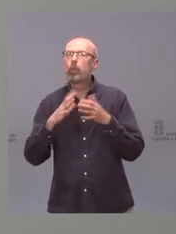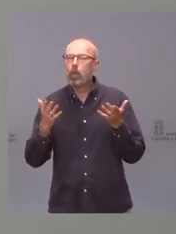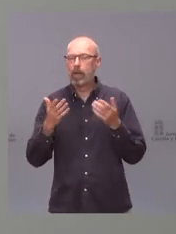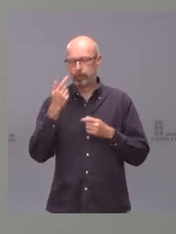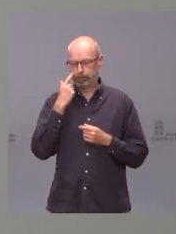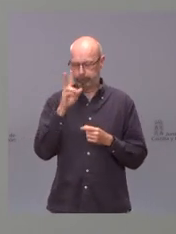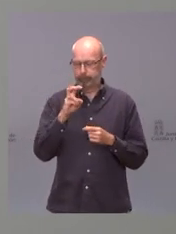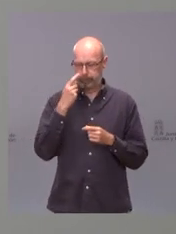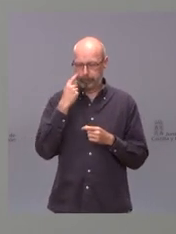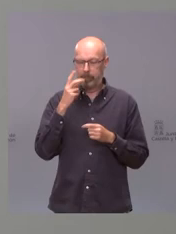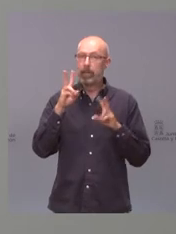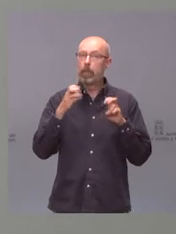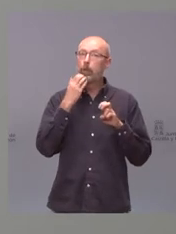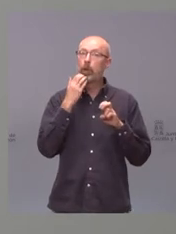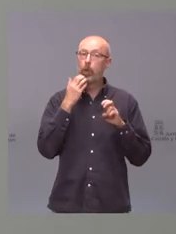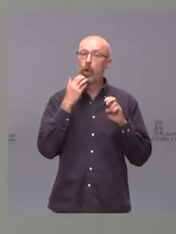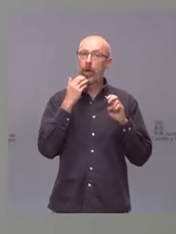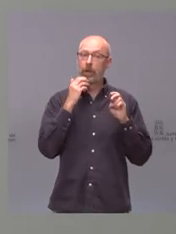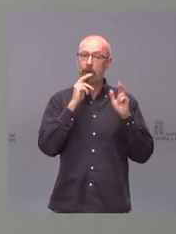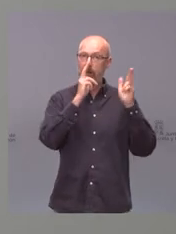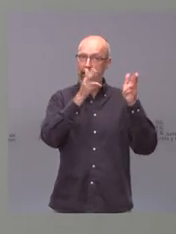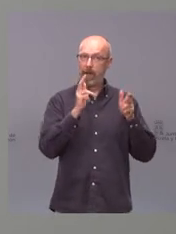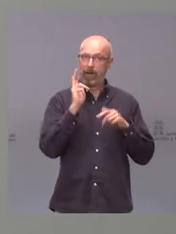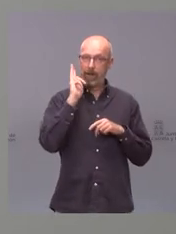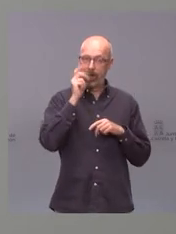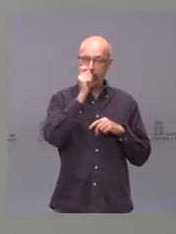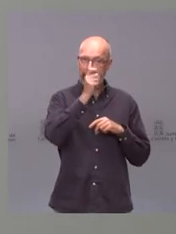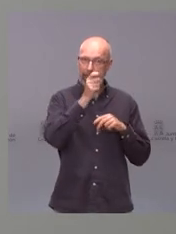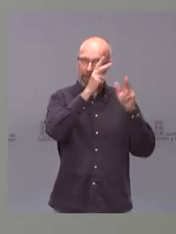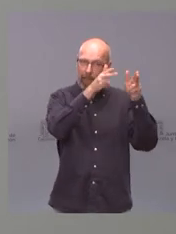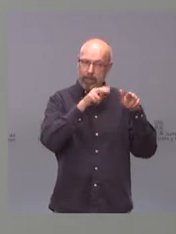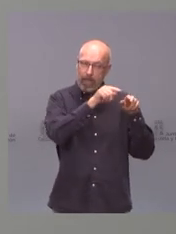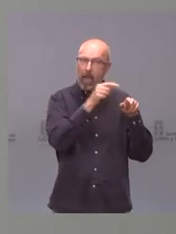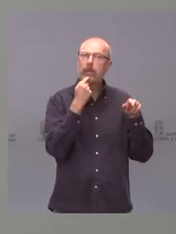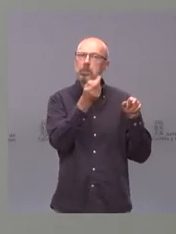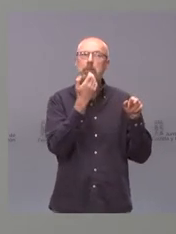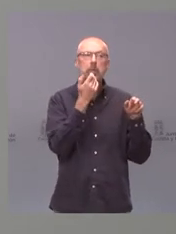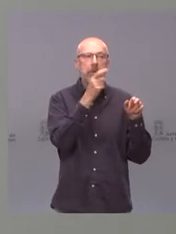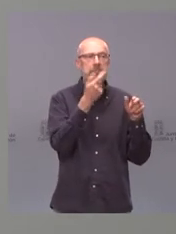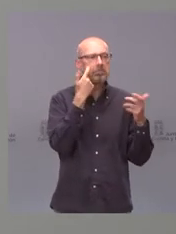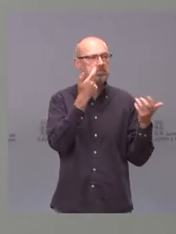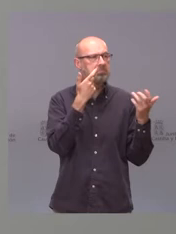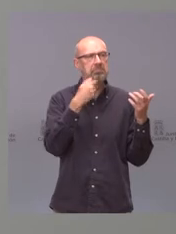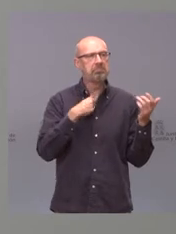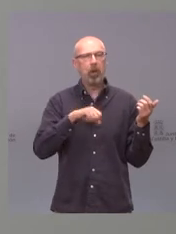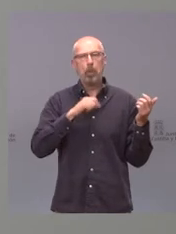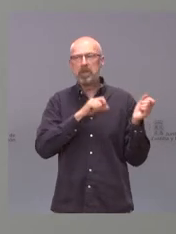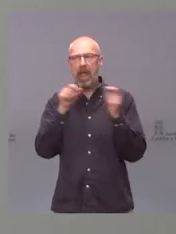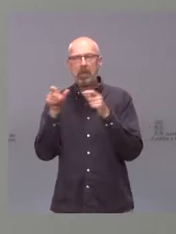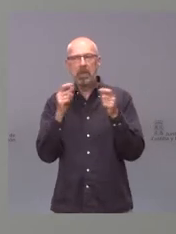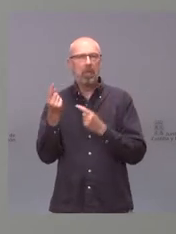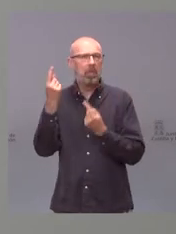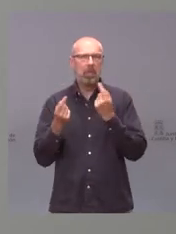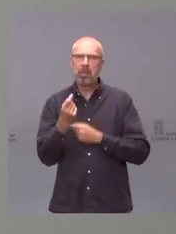sociosanitario en las residencias pues no estamos teniendo ingresos. De hecho ha habido algún día